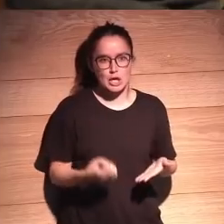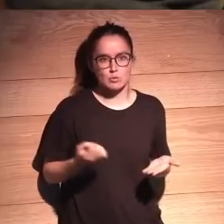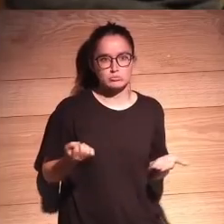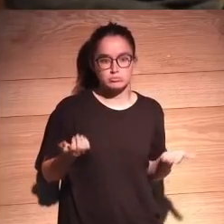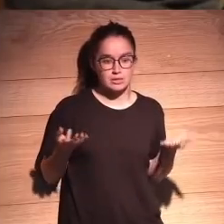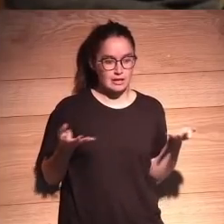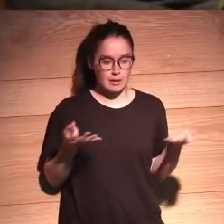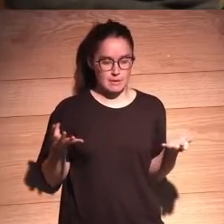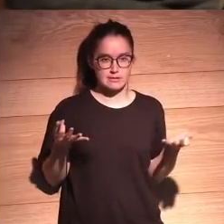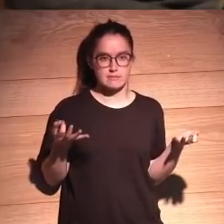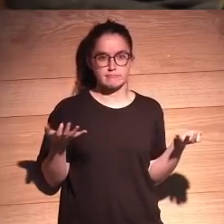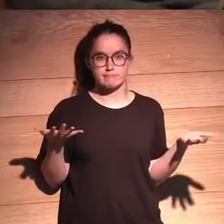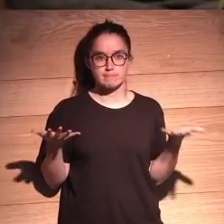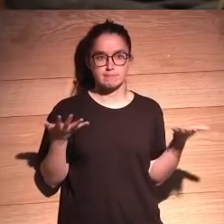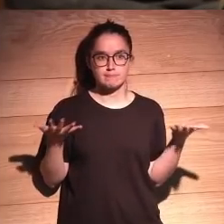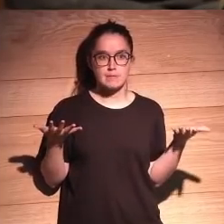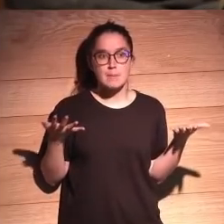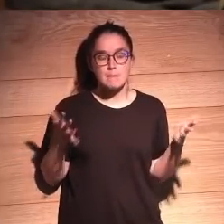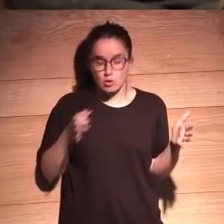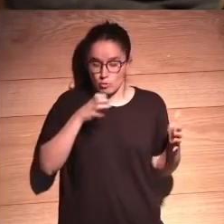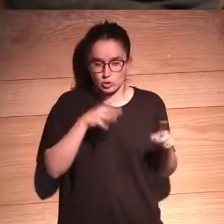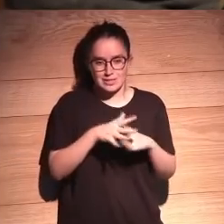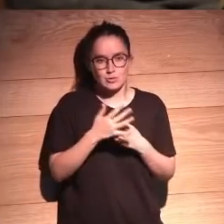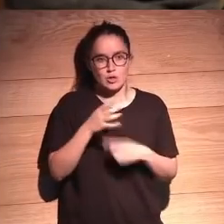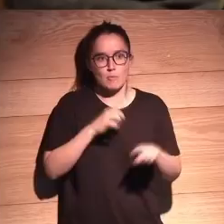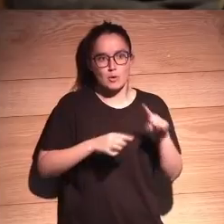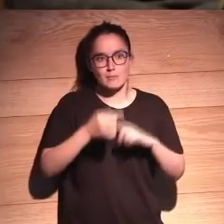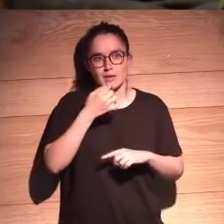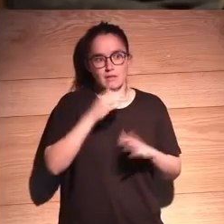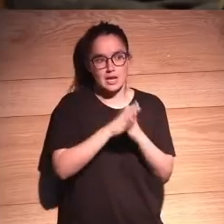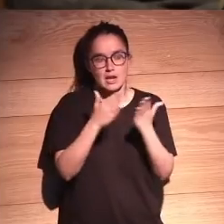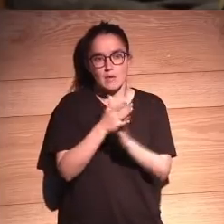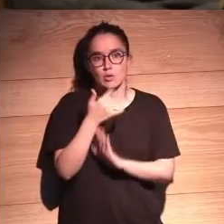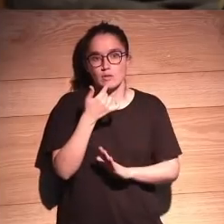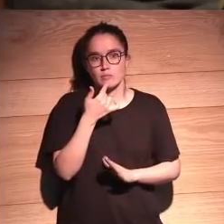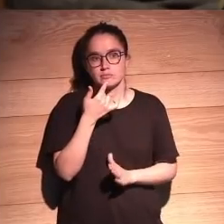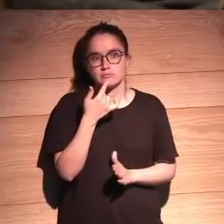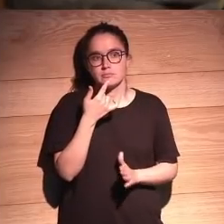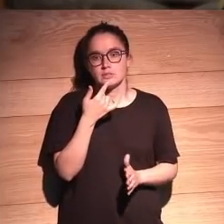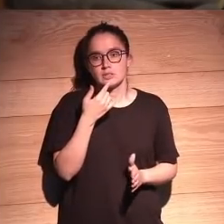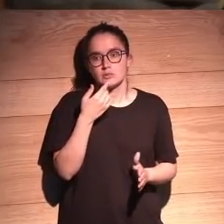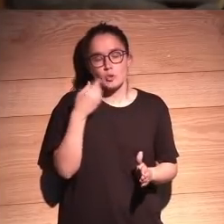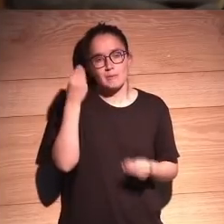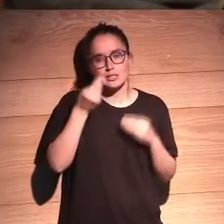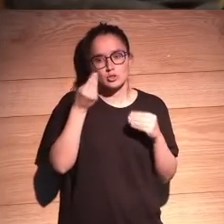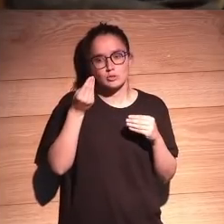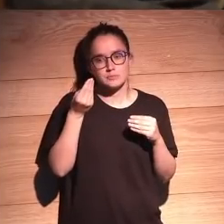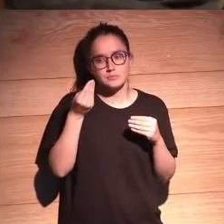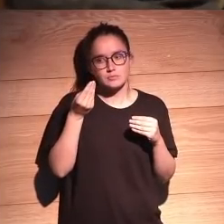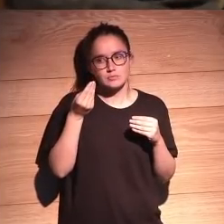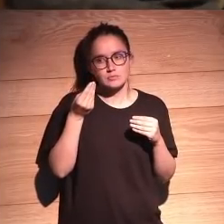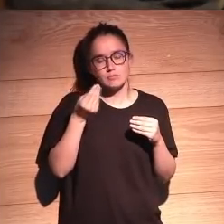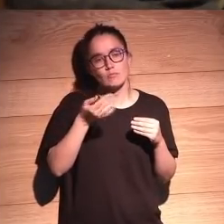pasa que ha pasado en todos los momentos en el de ciencia pero dada la envergadura de los problemas que planteas tu libro que están debatiendo sería fundamental que al margen de